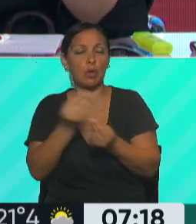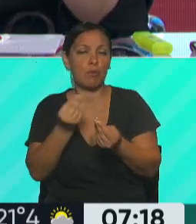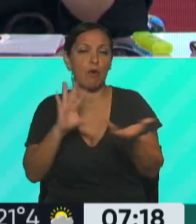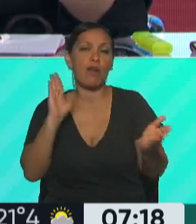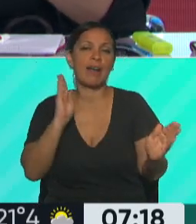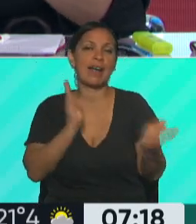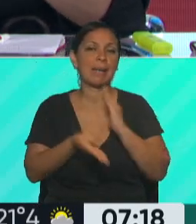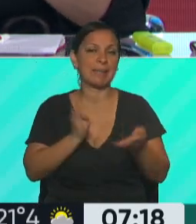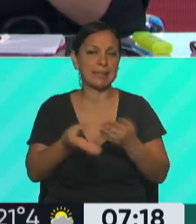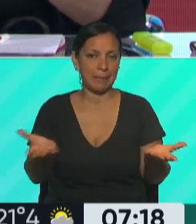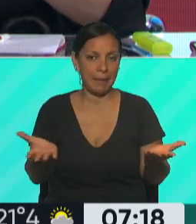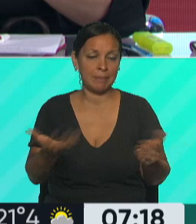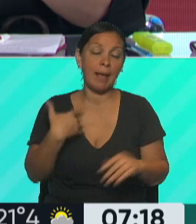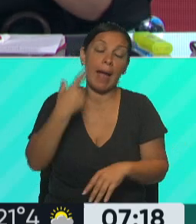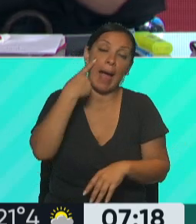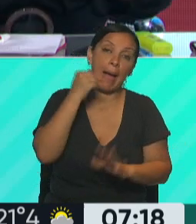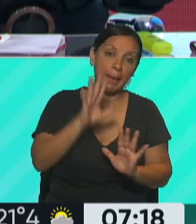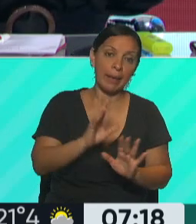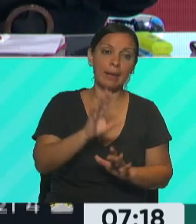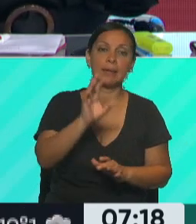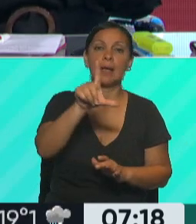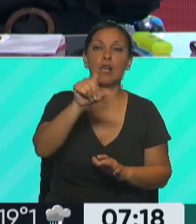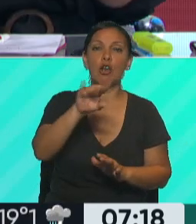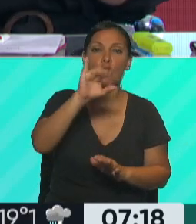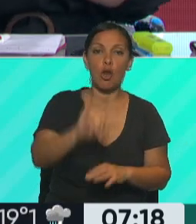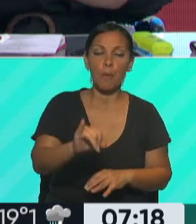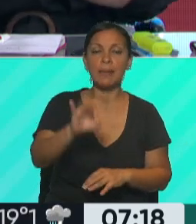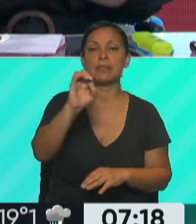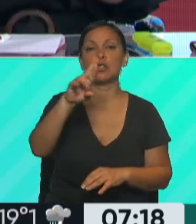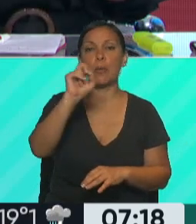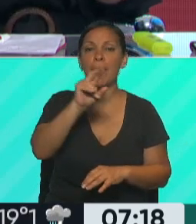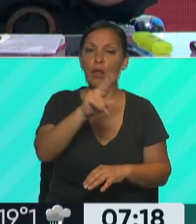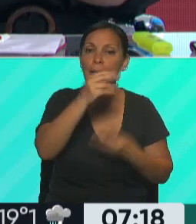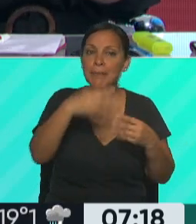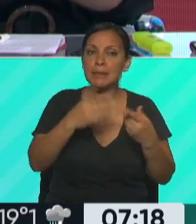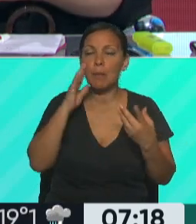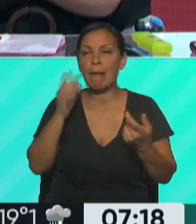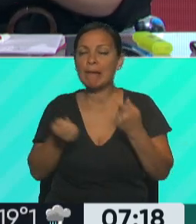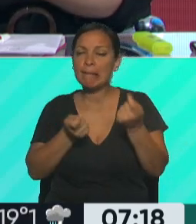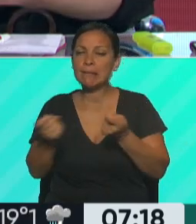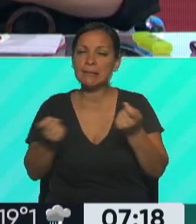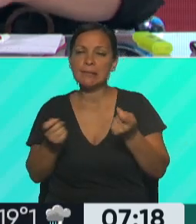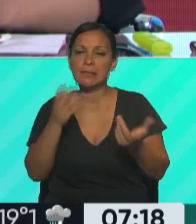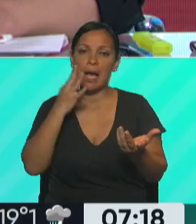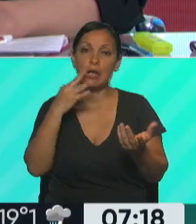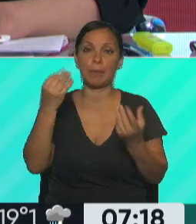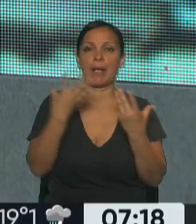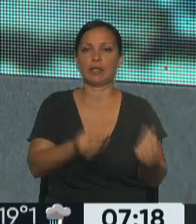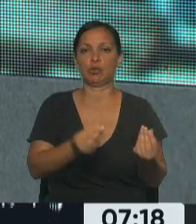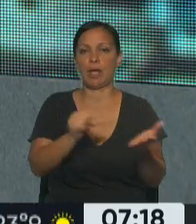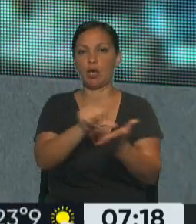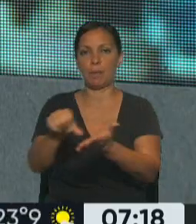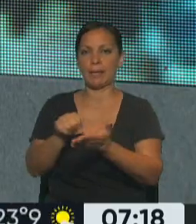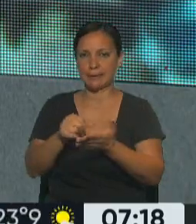logra terciar en la cuestión política para que se empiecen a relajar algunas medidas de los países que están más complicados en términos económicos.